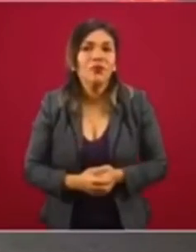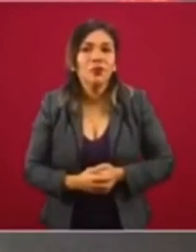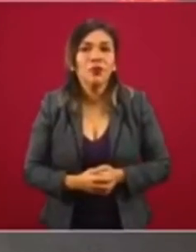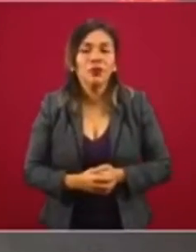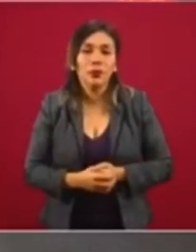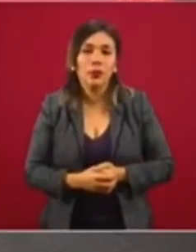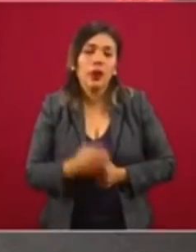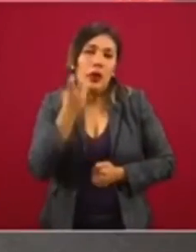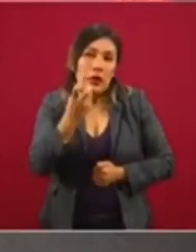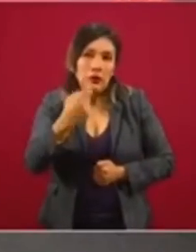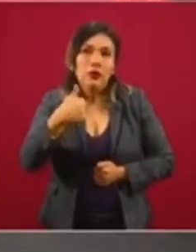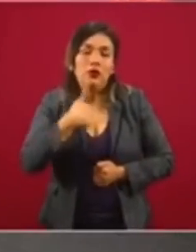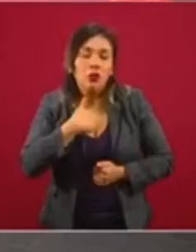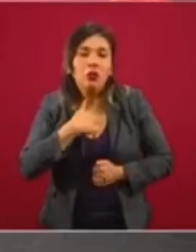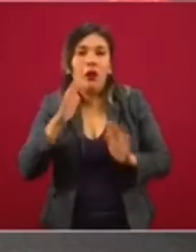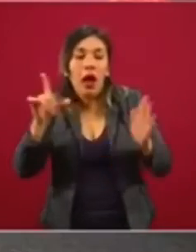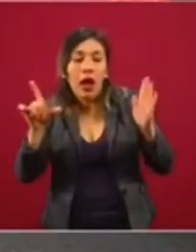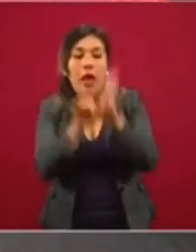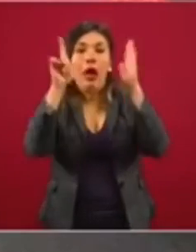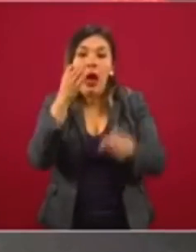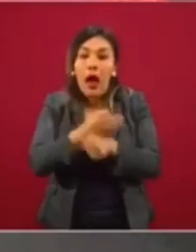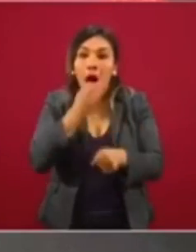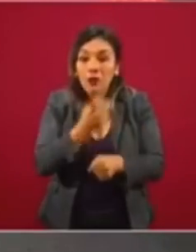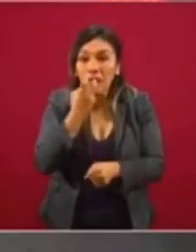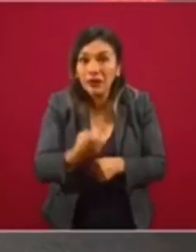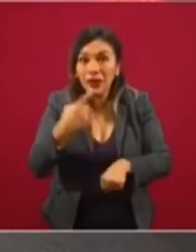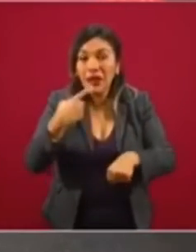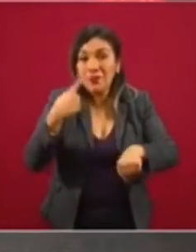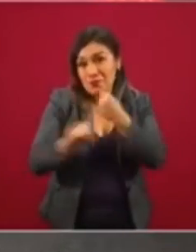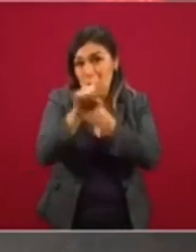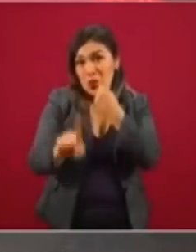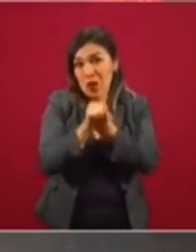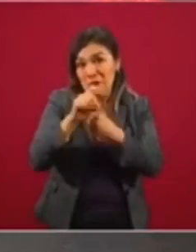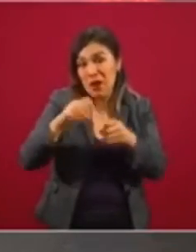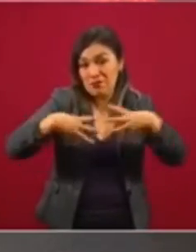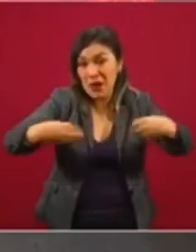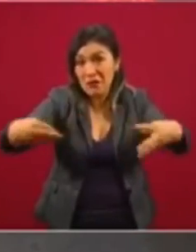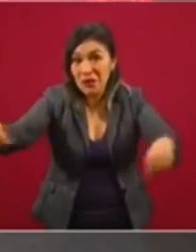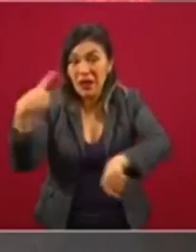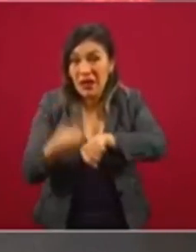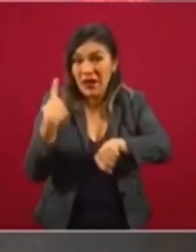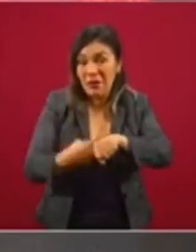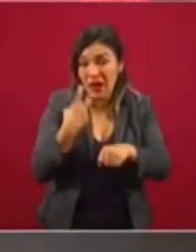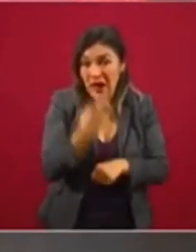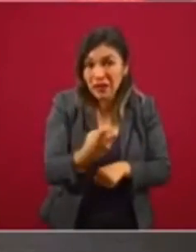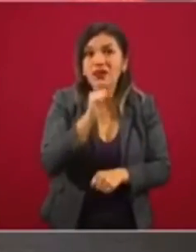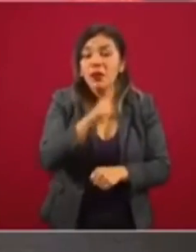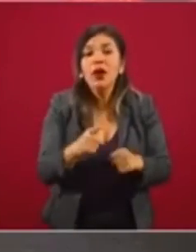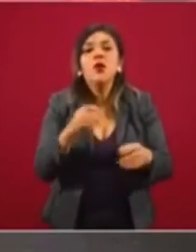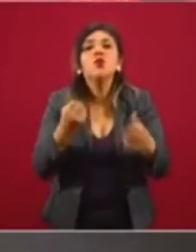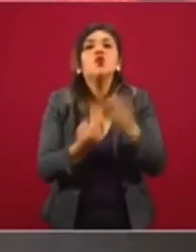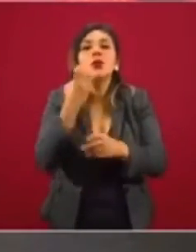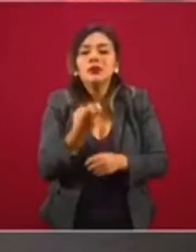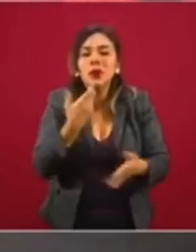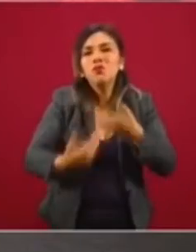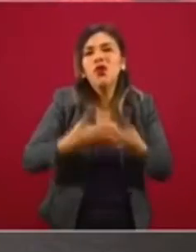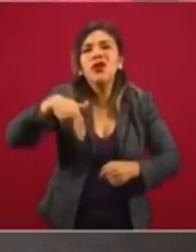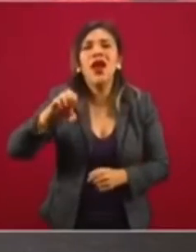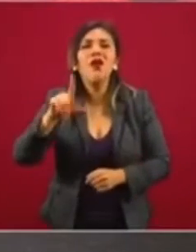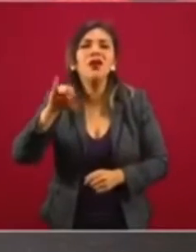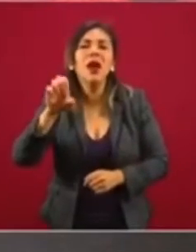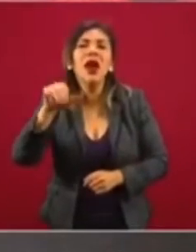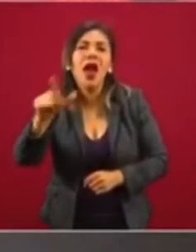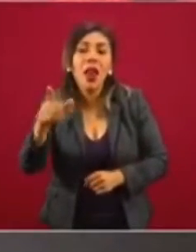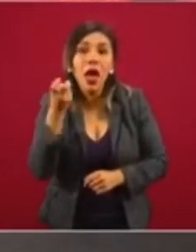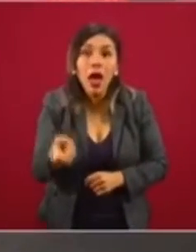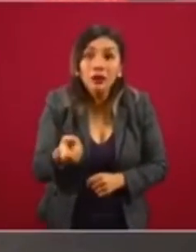Esa es una de las lecciones que nos está dejando esta crisis de la pandemia y de la crisis del modelo neoliberal, porque el modelo